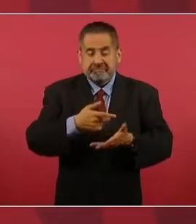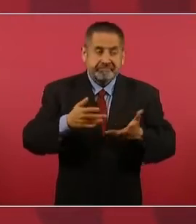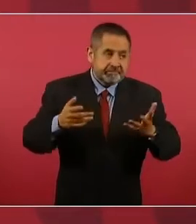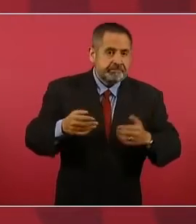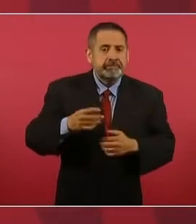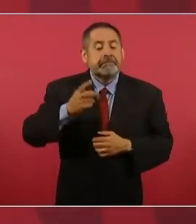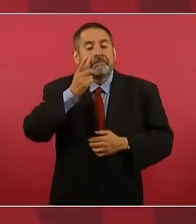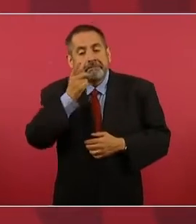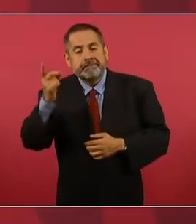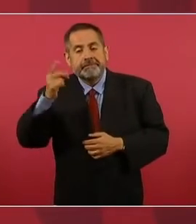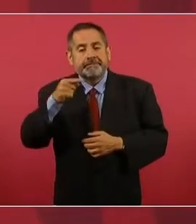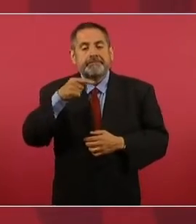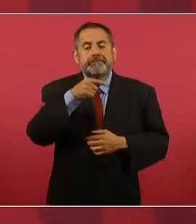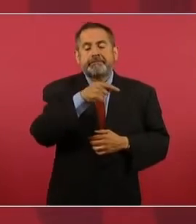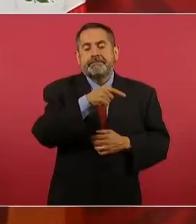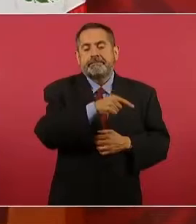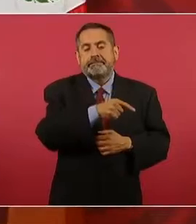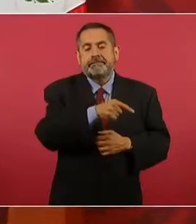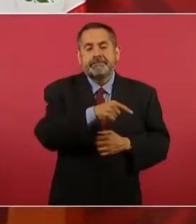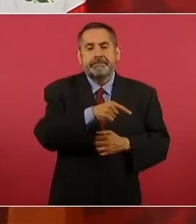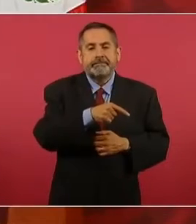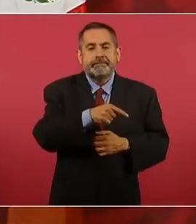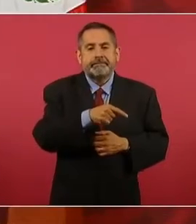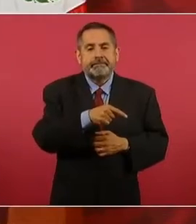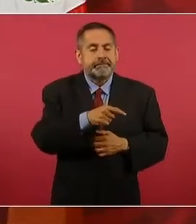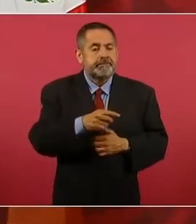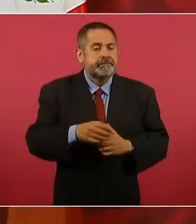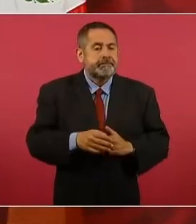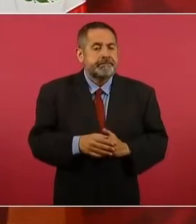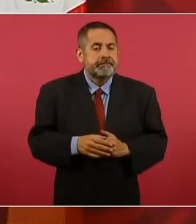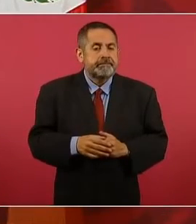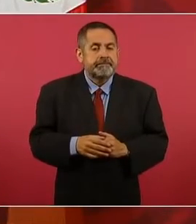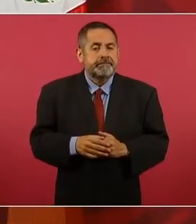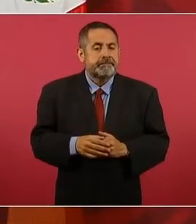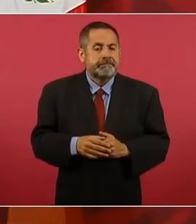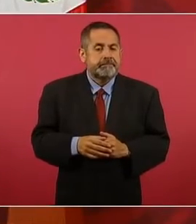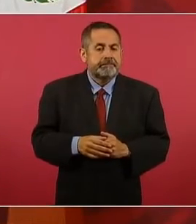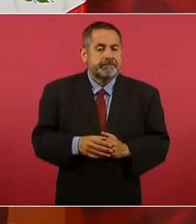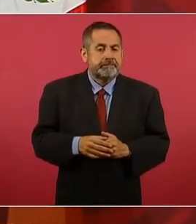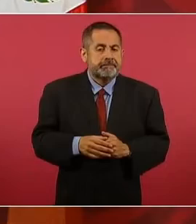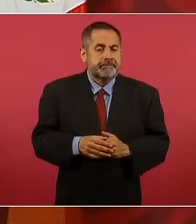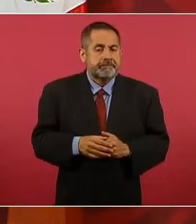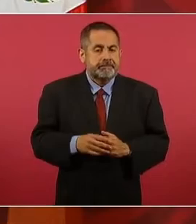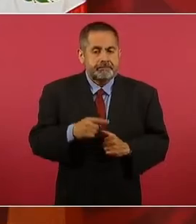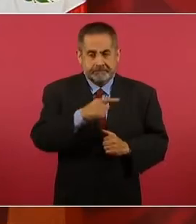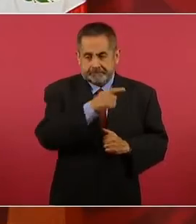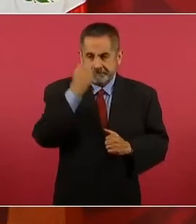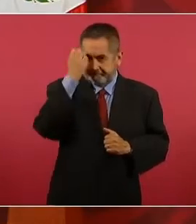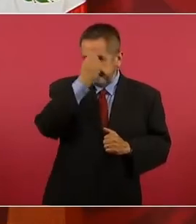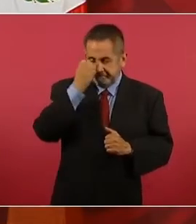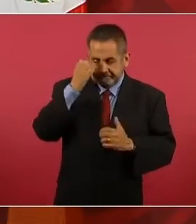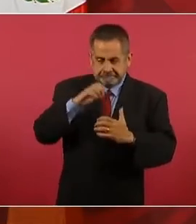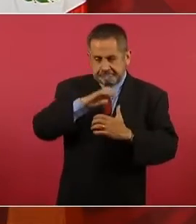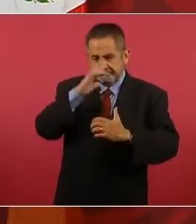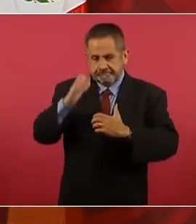dicen que cuando terminó su examen,